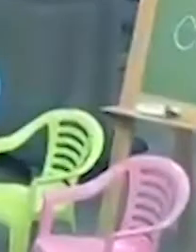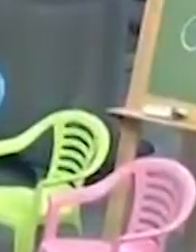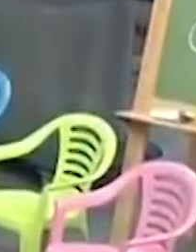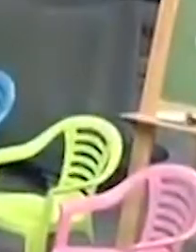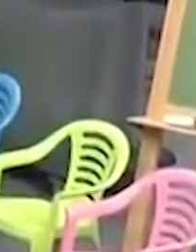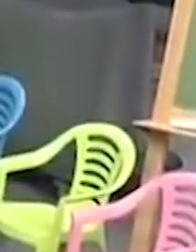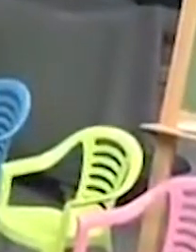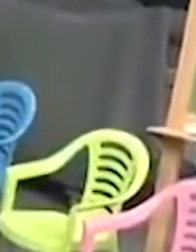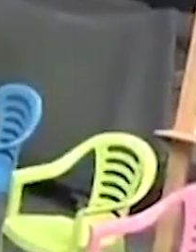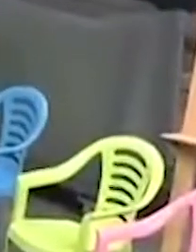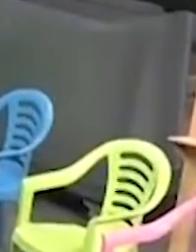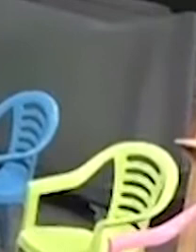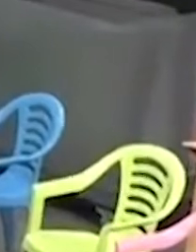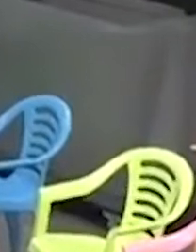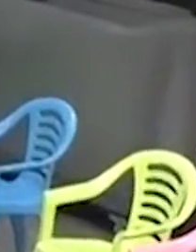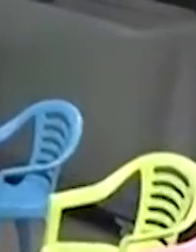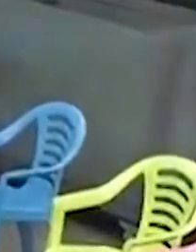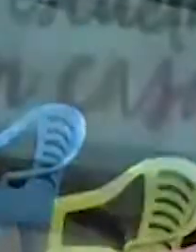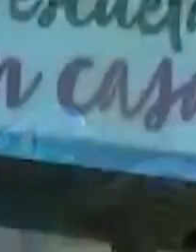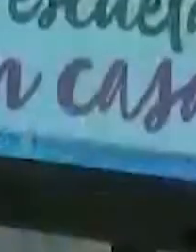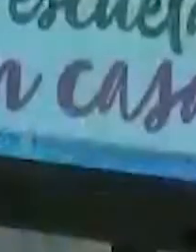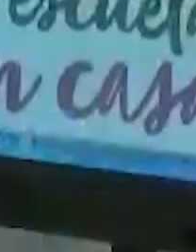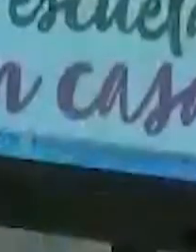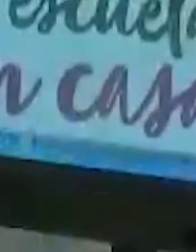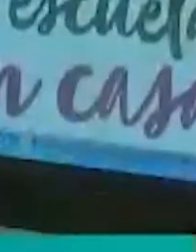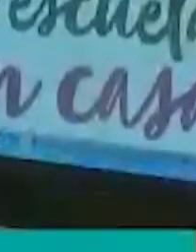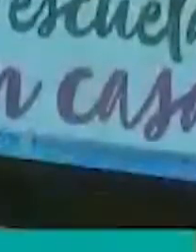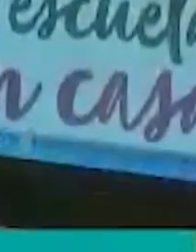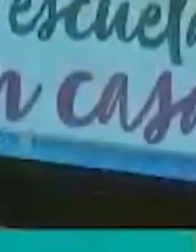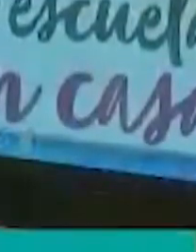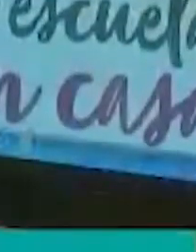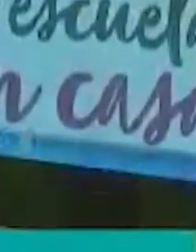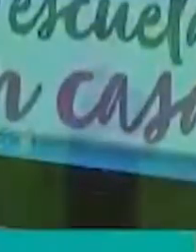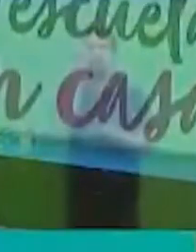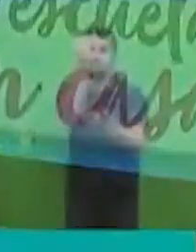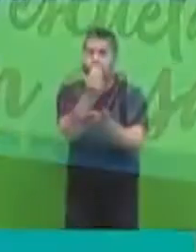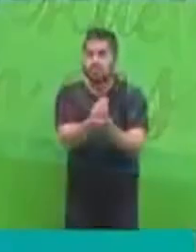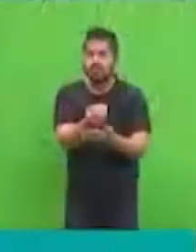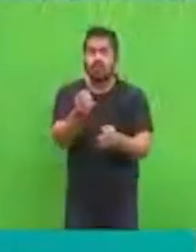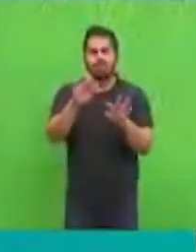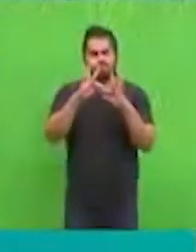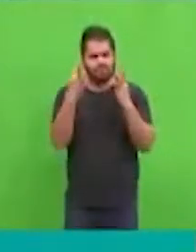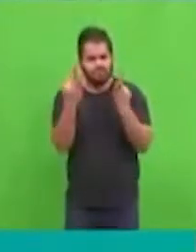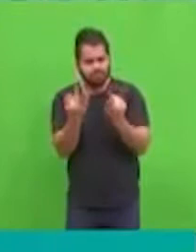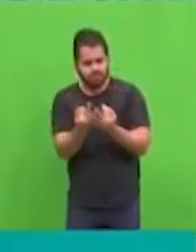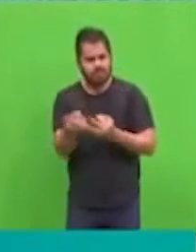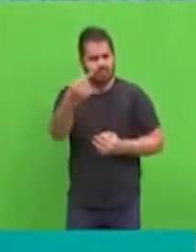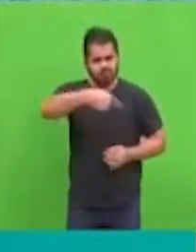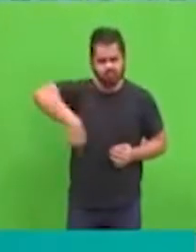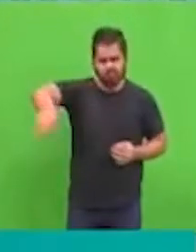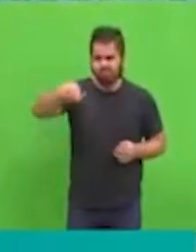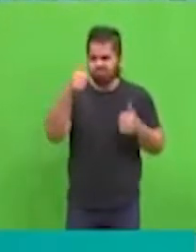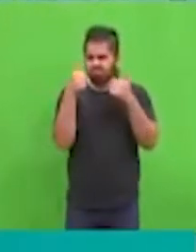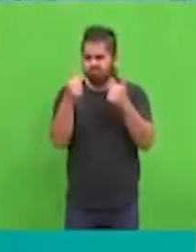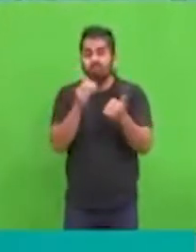nosotros es un paso más adelante para la instalación del canal educativo, que es un trabajo en conjunto con la COICA. Este va a ser un